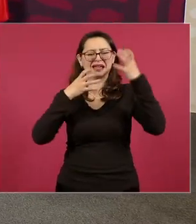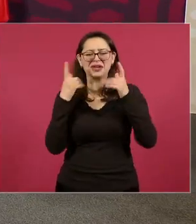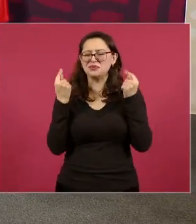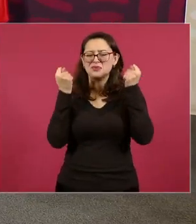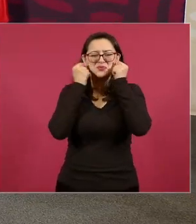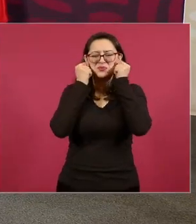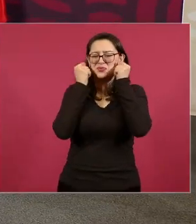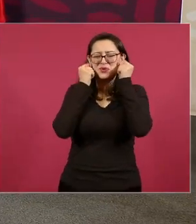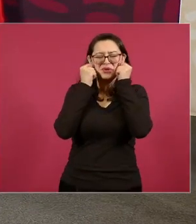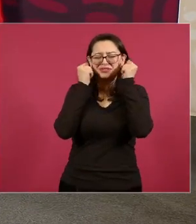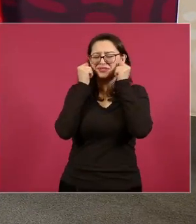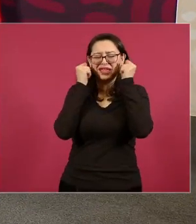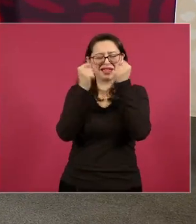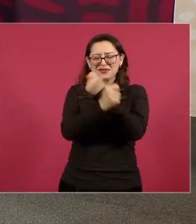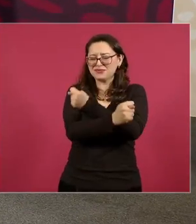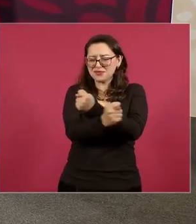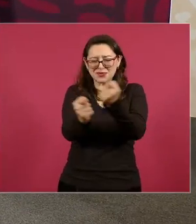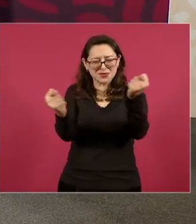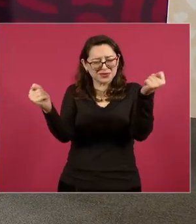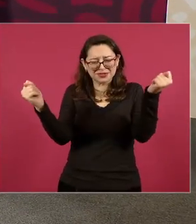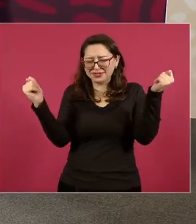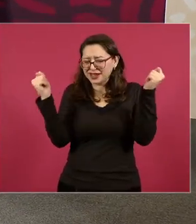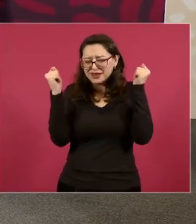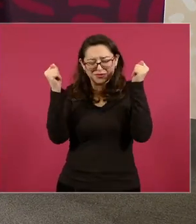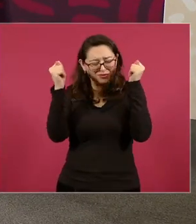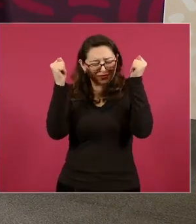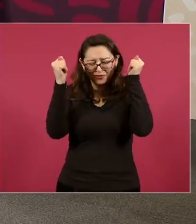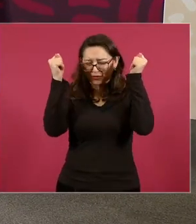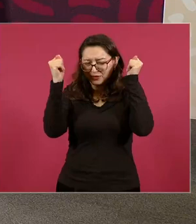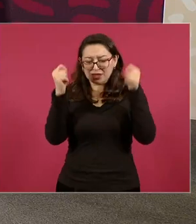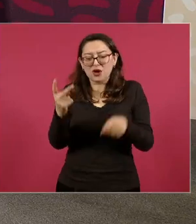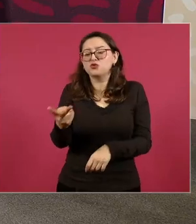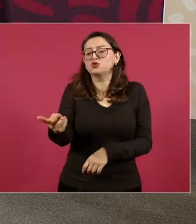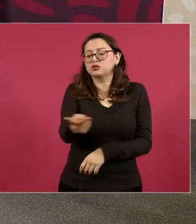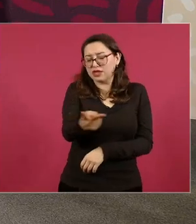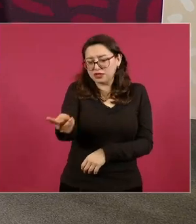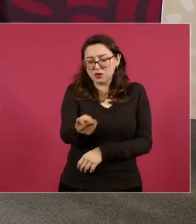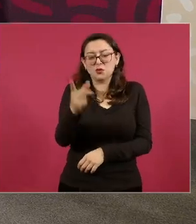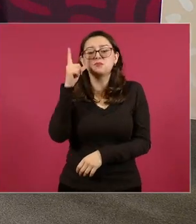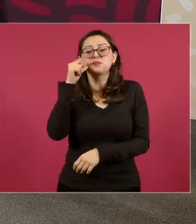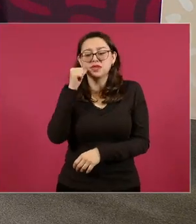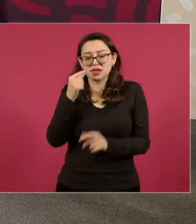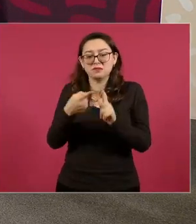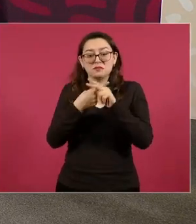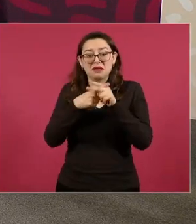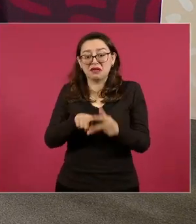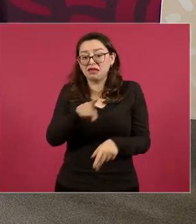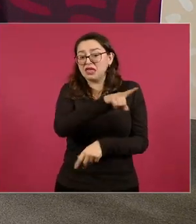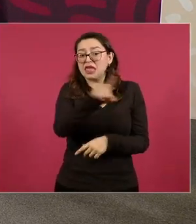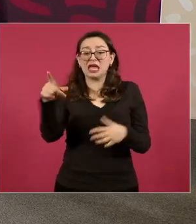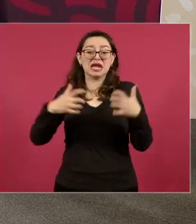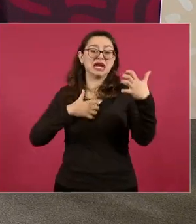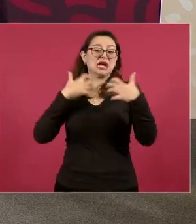importa si los dos mañana no me importa que haya